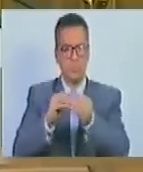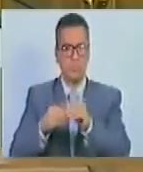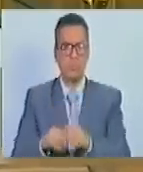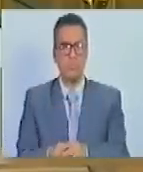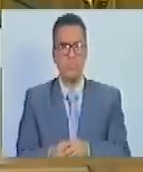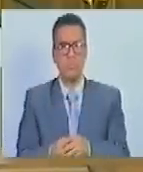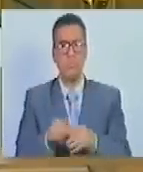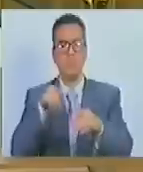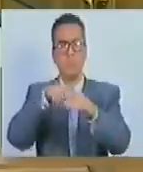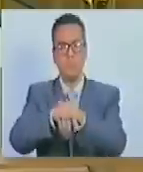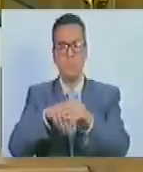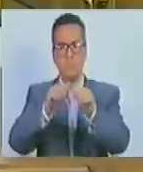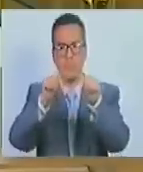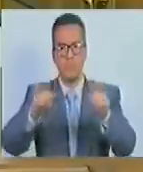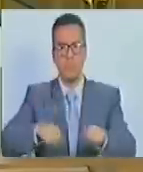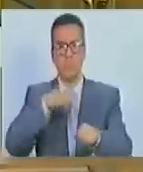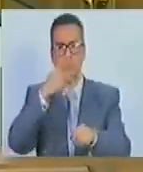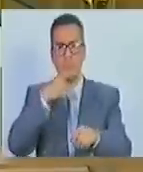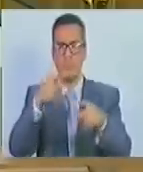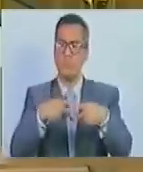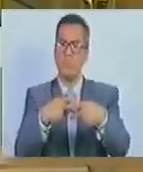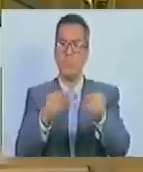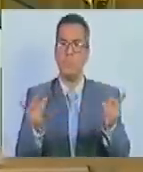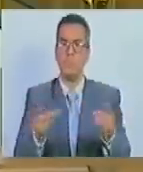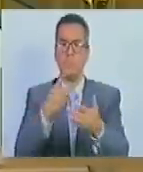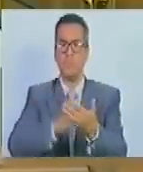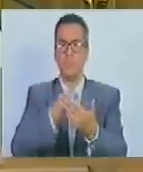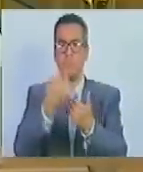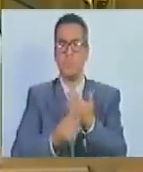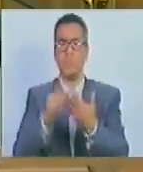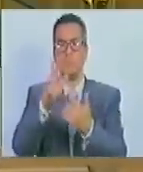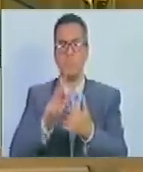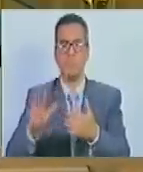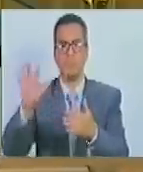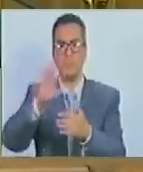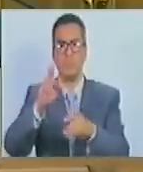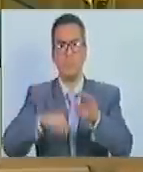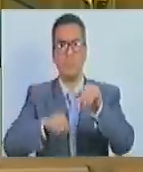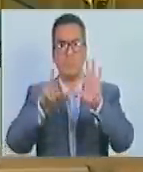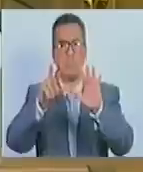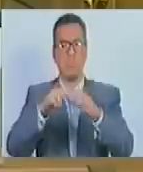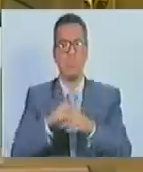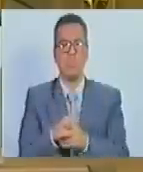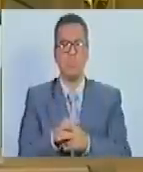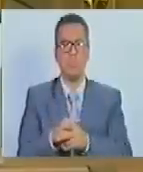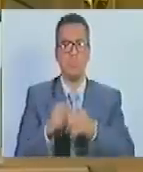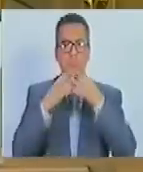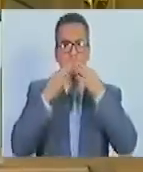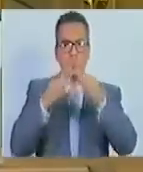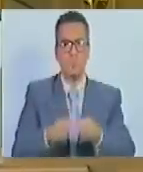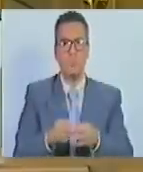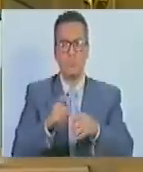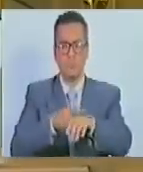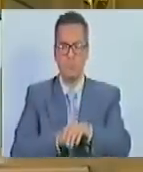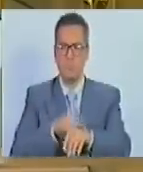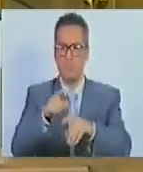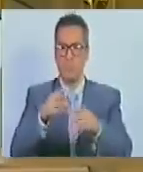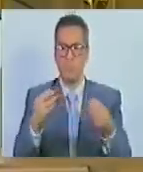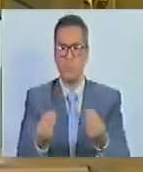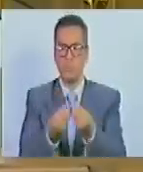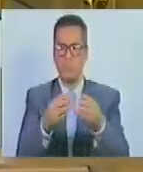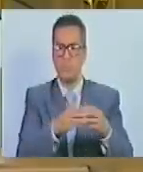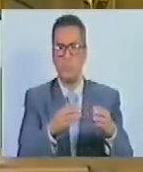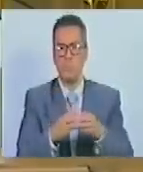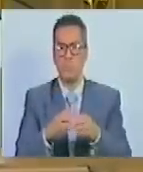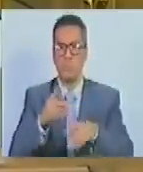dentro del sistema de políticas públicas del plan de la patria dieciocho garantizar el carácter colectivo